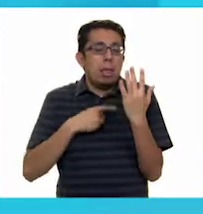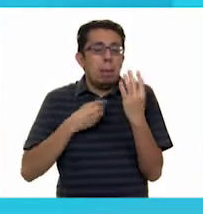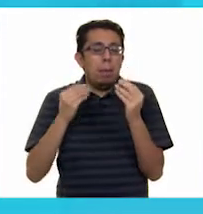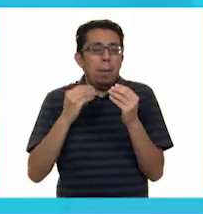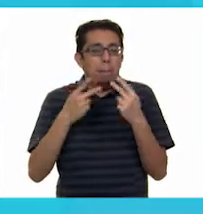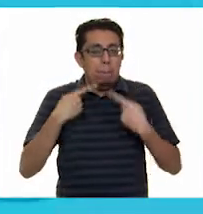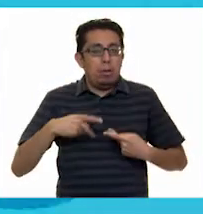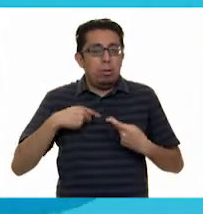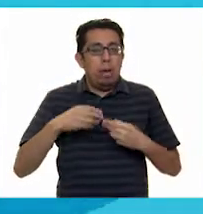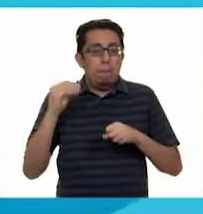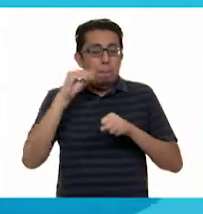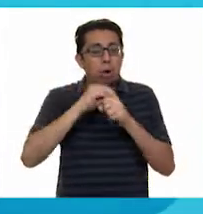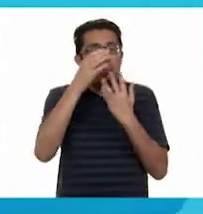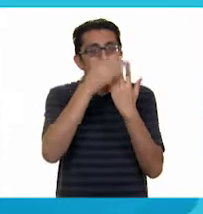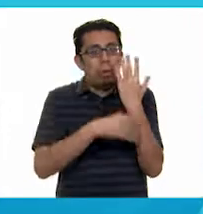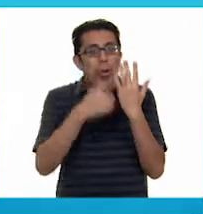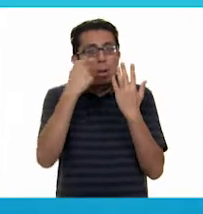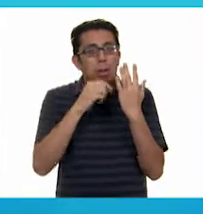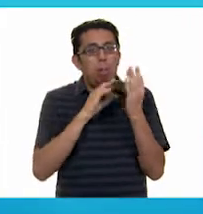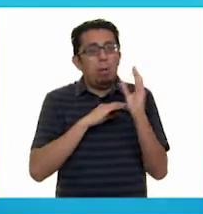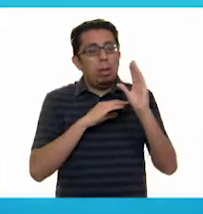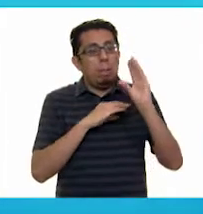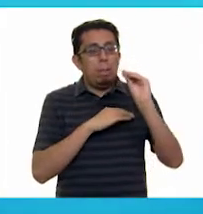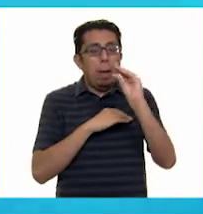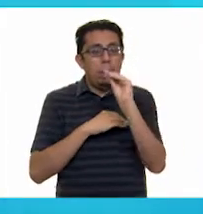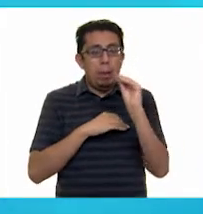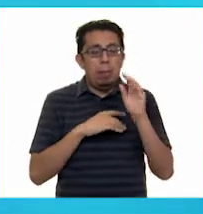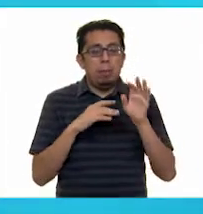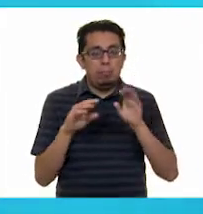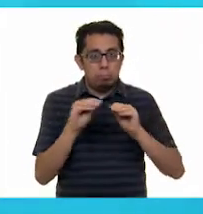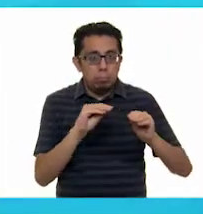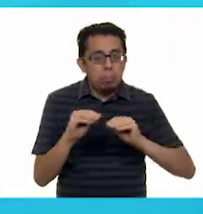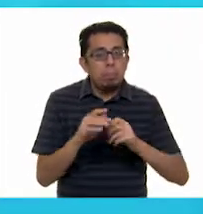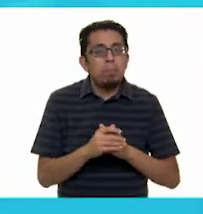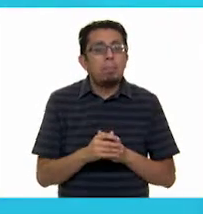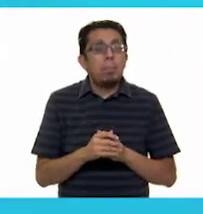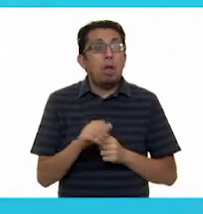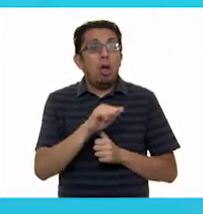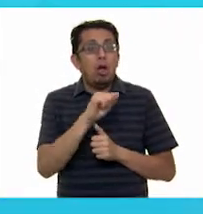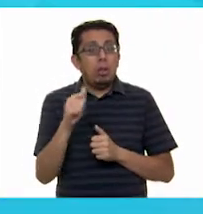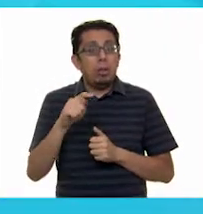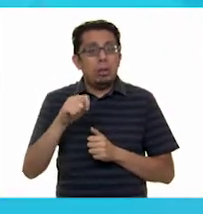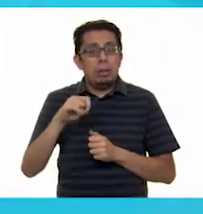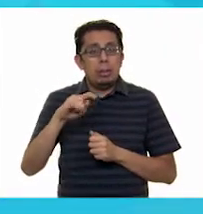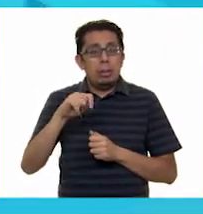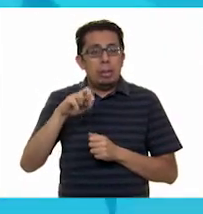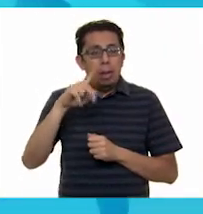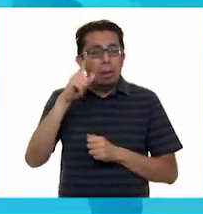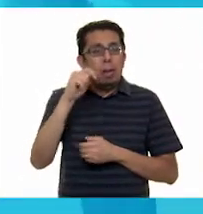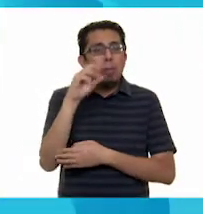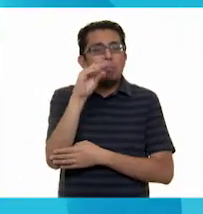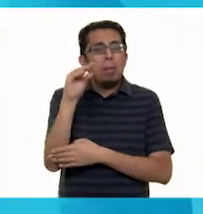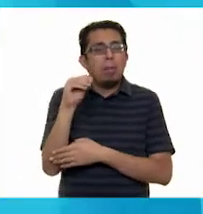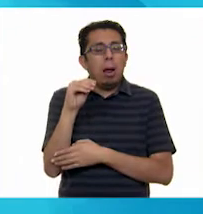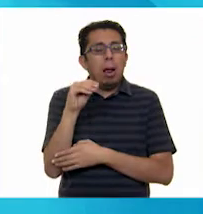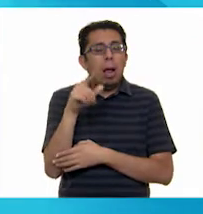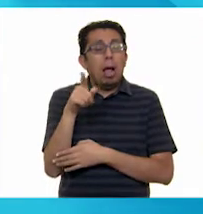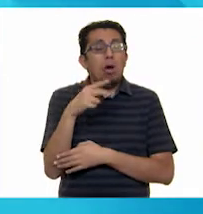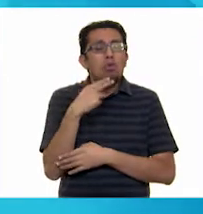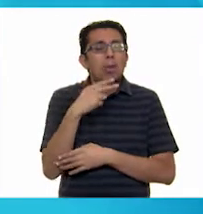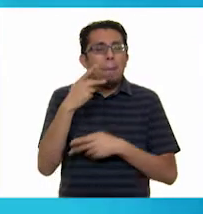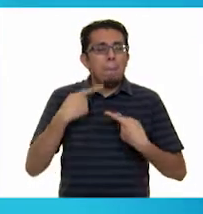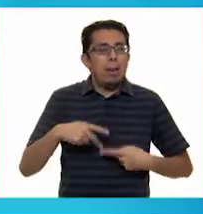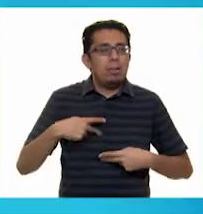titiritero para que lo pueda manipular con los dedos. Y ahora el títere de ventriloquía. Es el que usa un